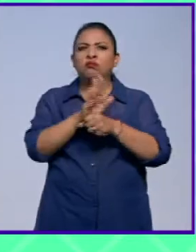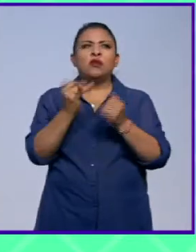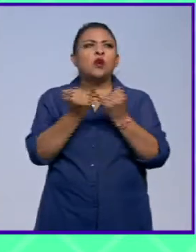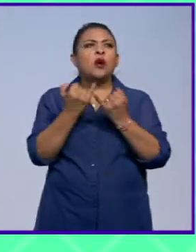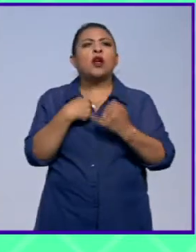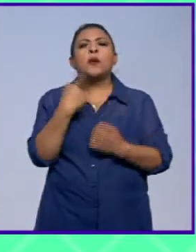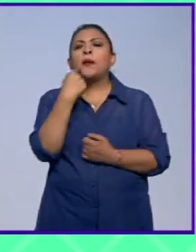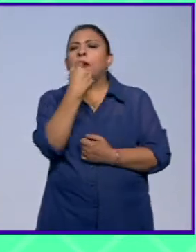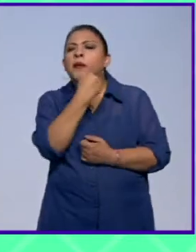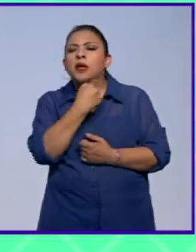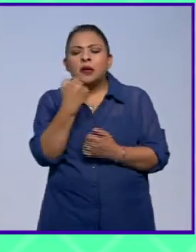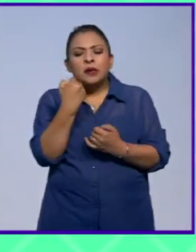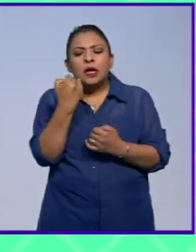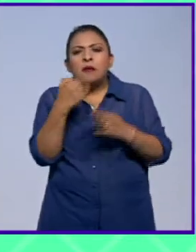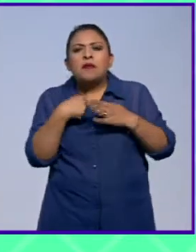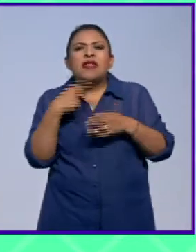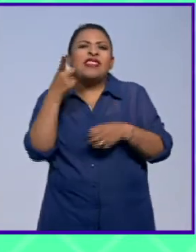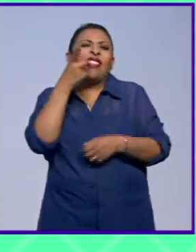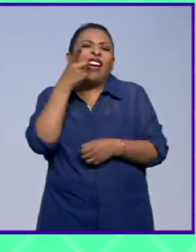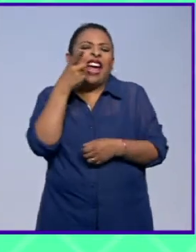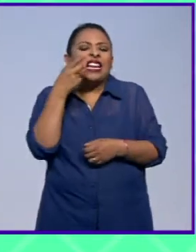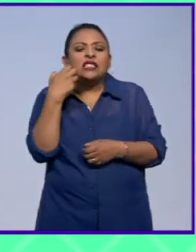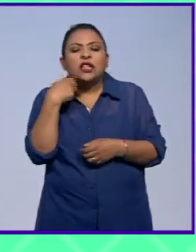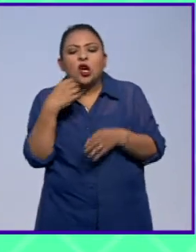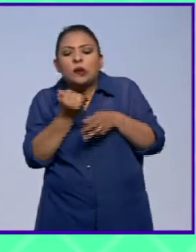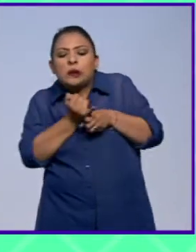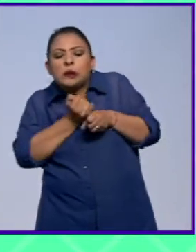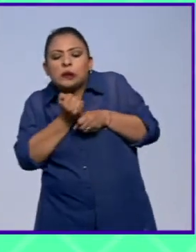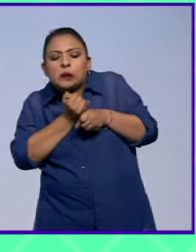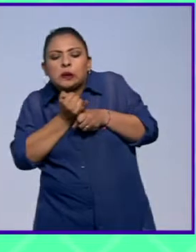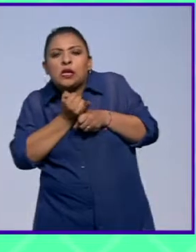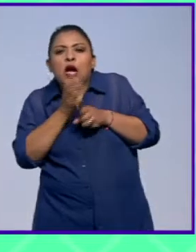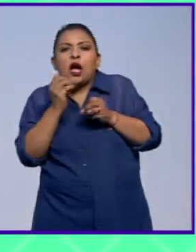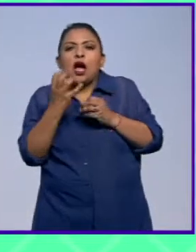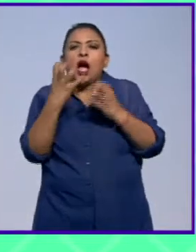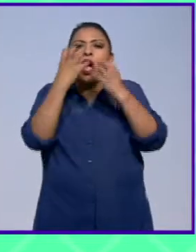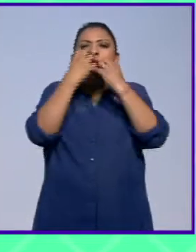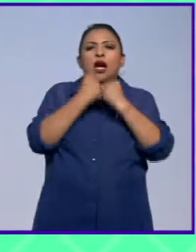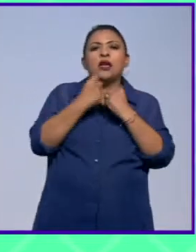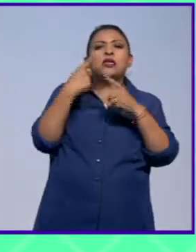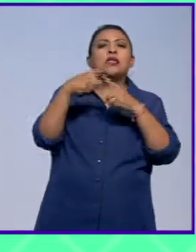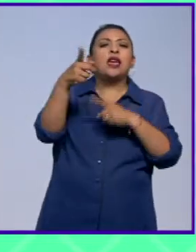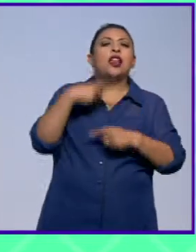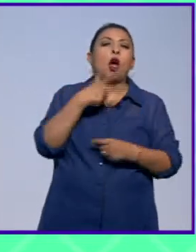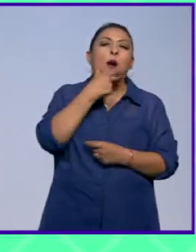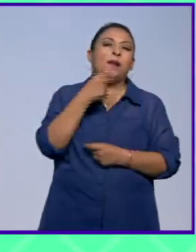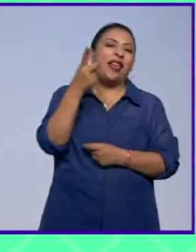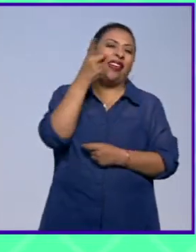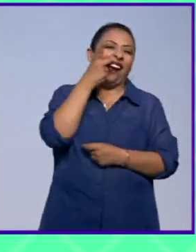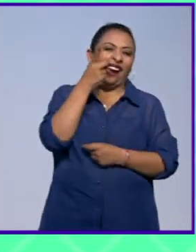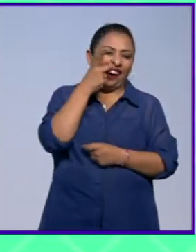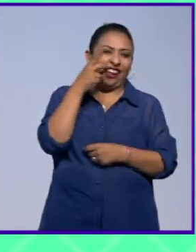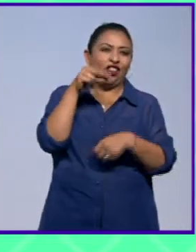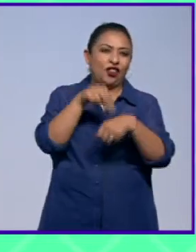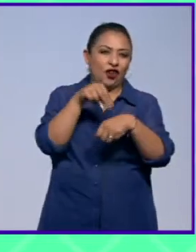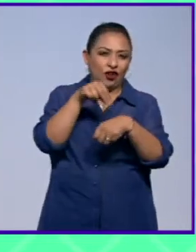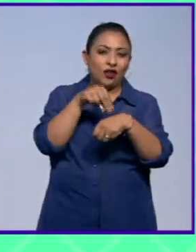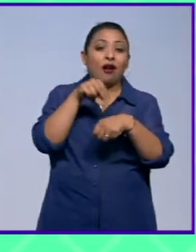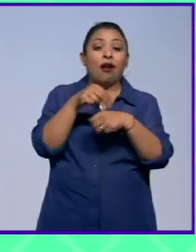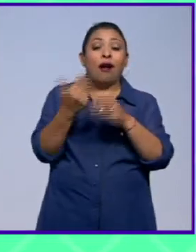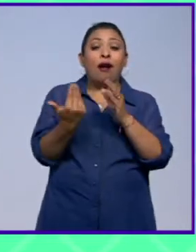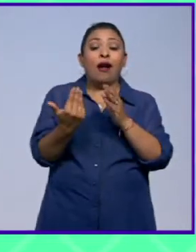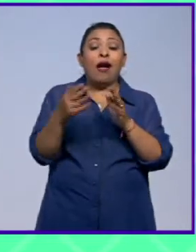es explorada por un dentista, cómo mi boca es colonizada por un dentista, cómo en mi boca han